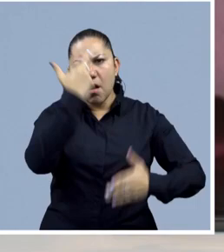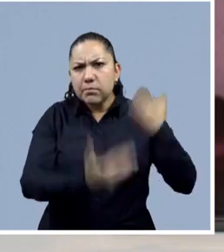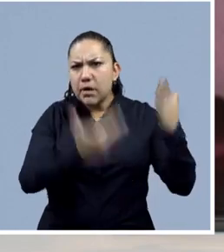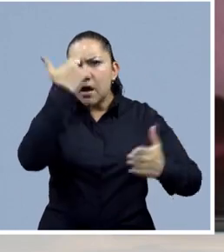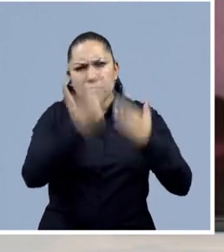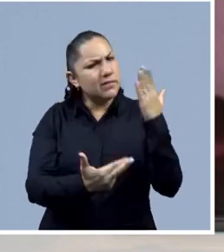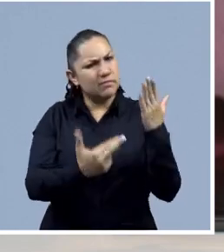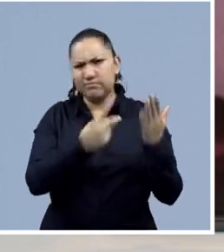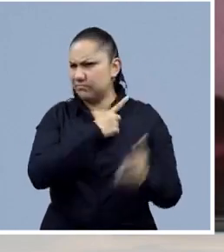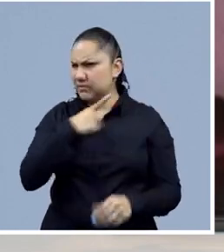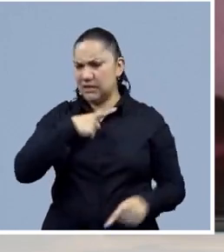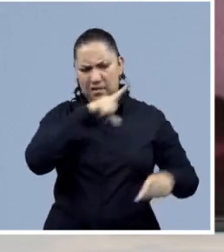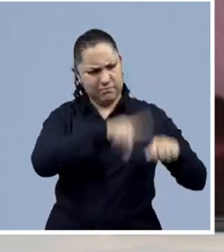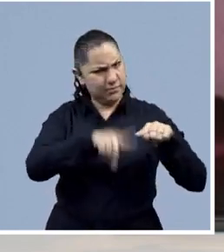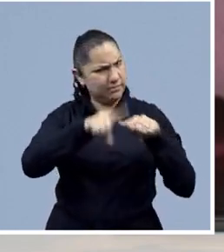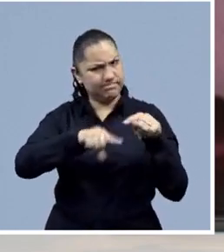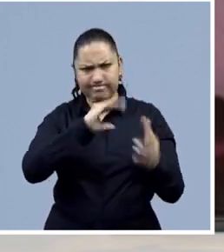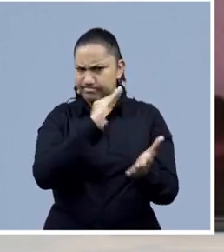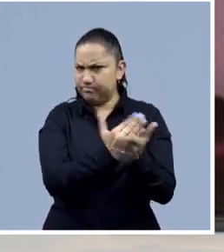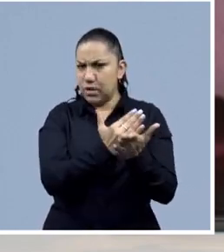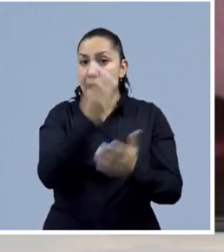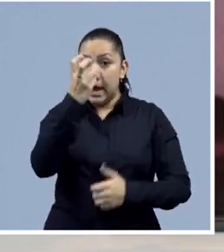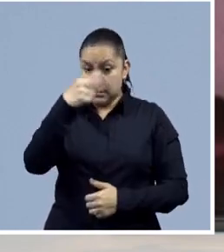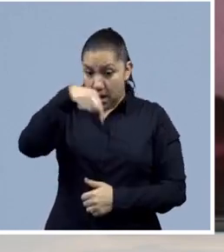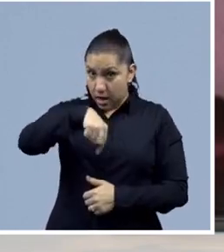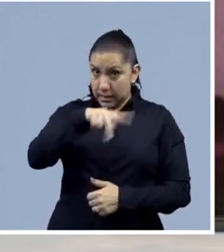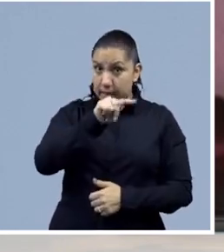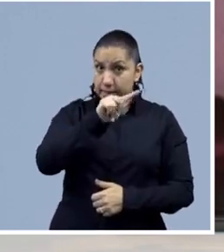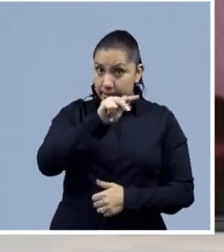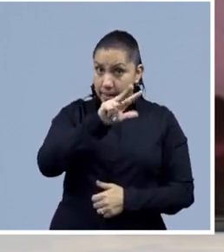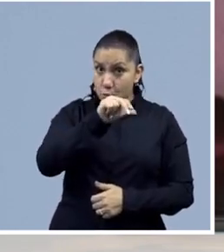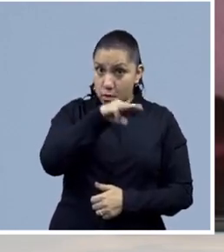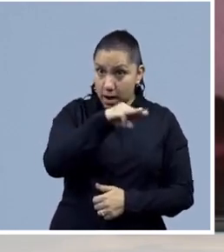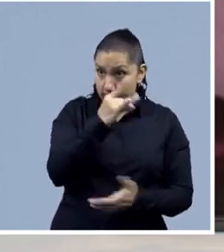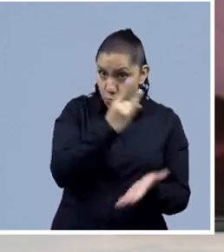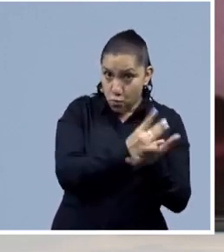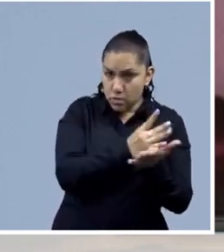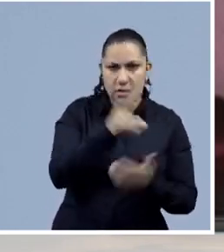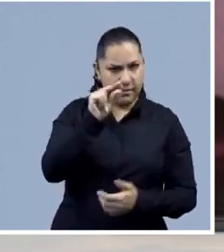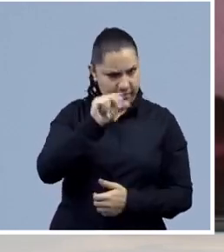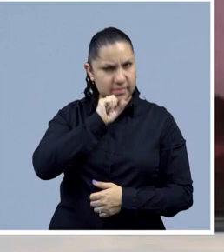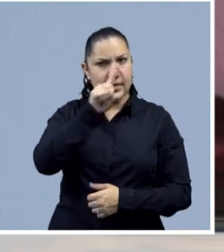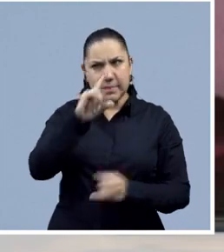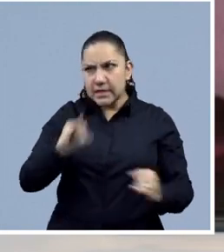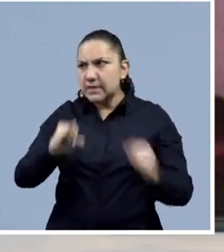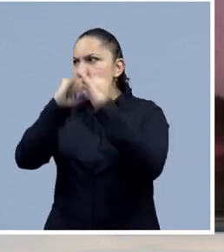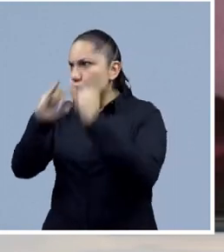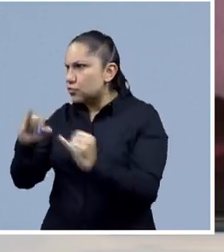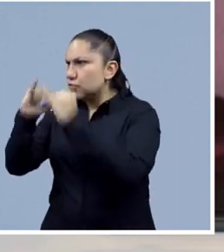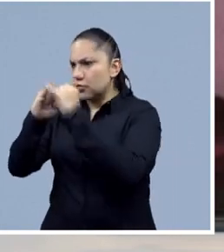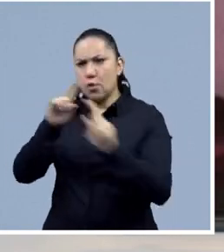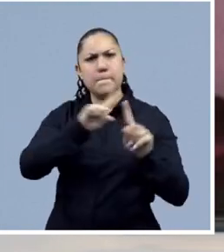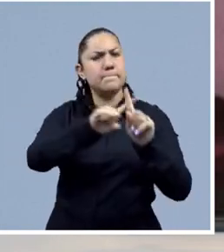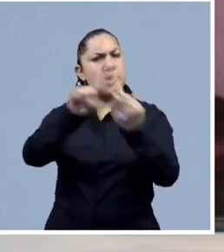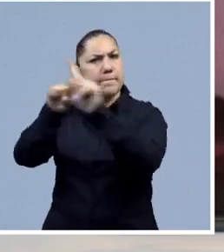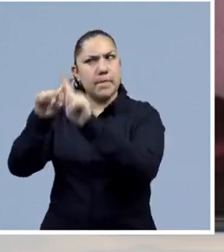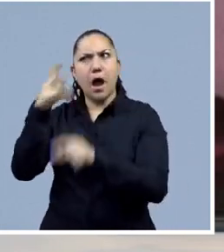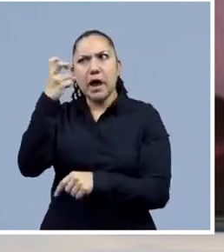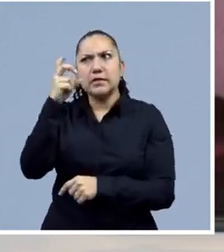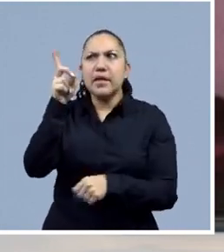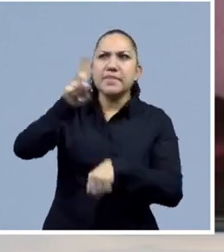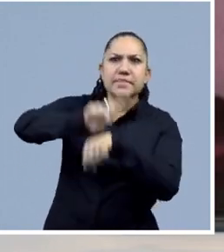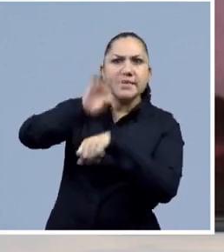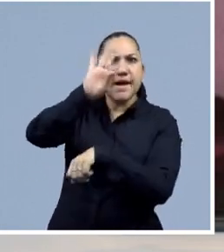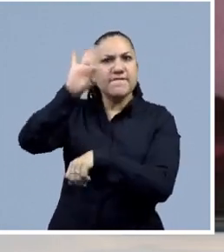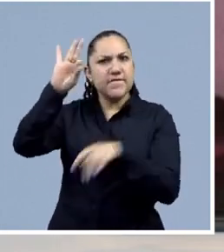Se conmemora no solamente en este caso nosotros, TVUNAM, sino también en todas las instituciones a nivel nacional. Es muy importante crear conciencia